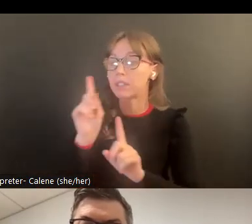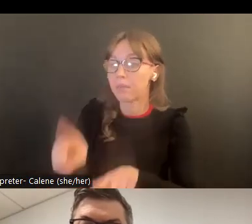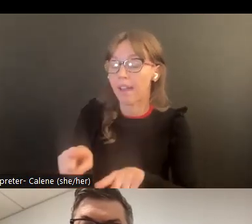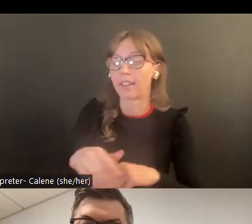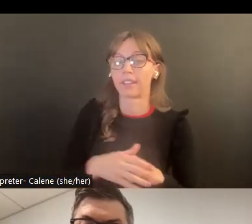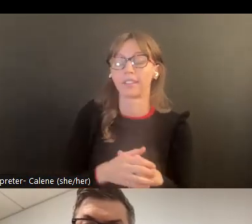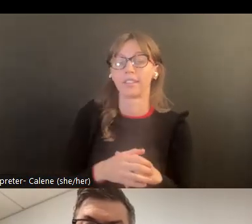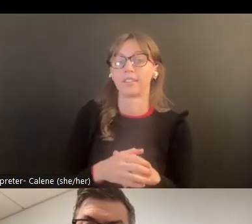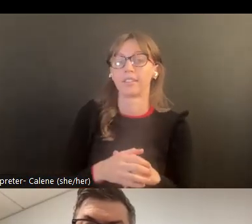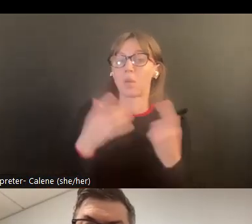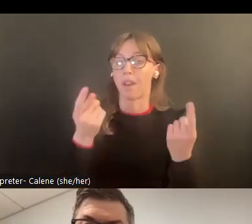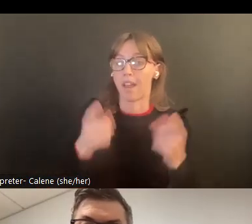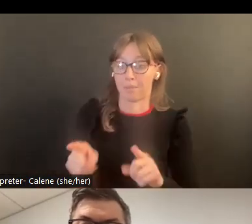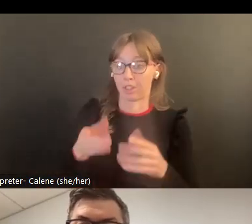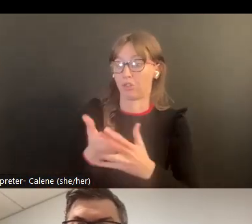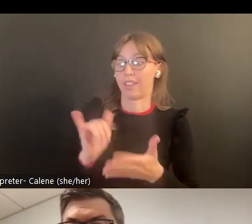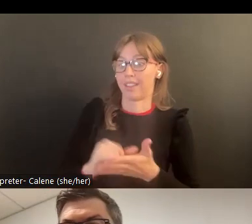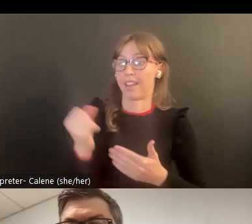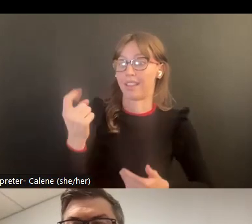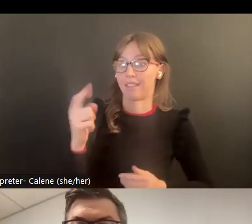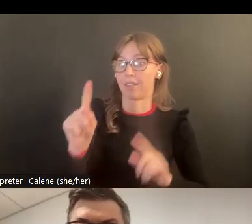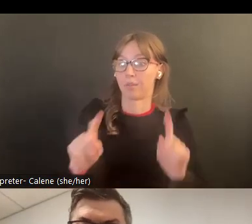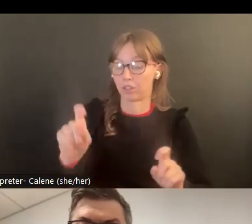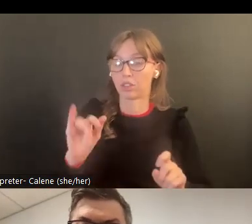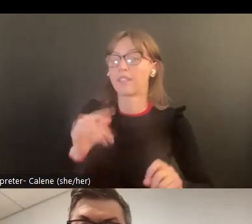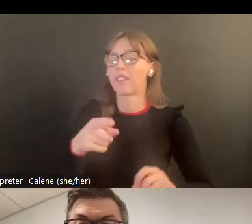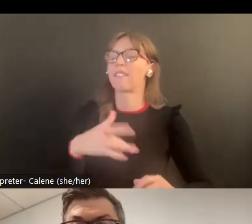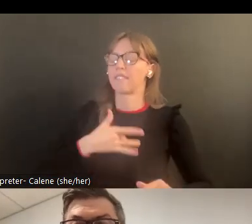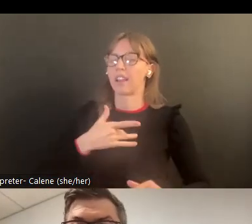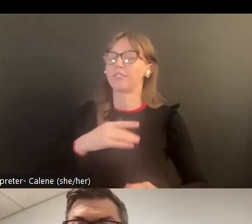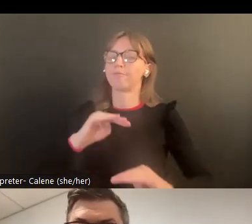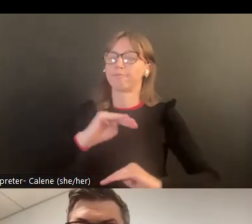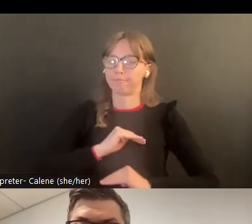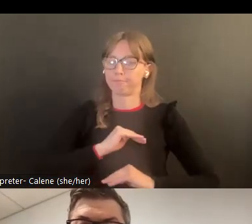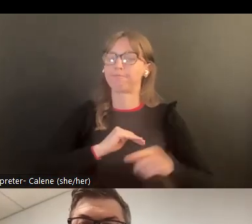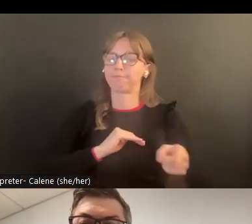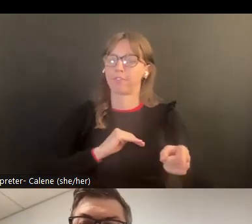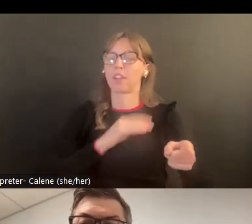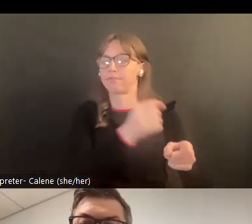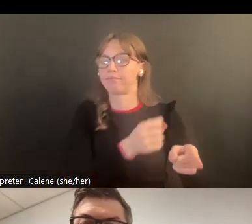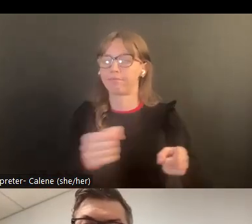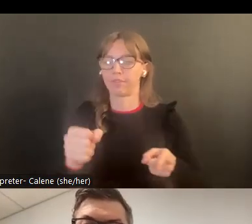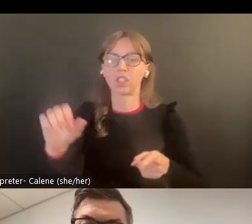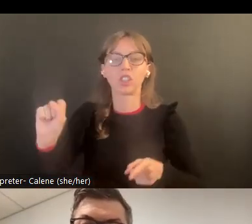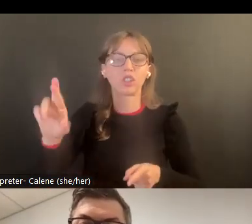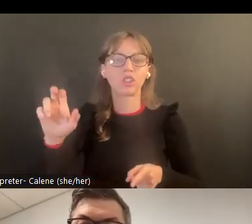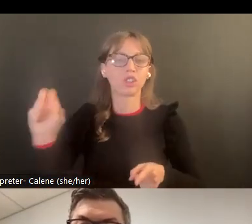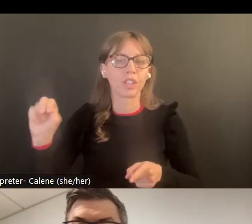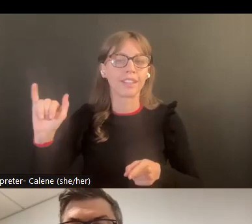dependiendo de sus respuestas. Y a través del asesoramiento LAP, si ellos cumplen un criterio para poder